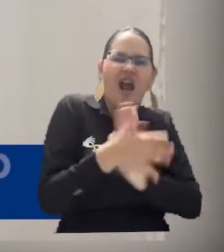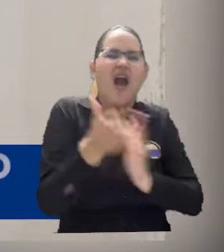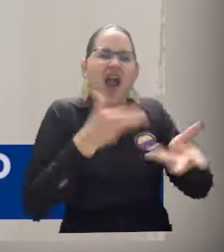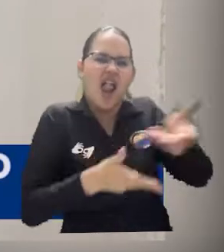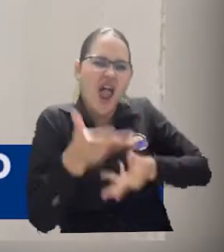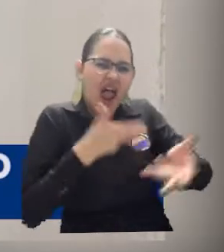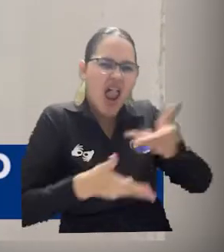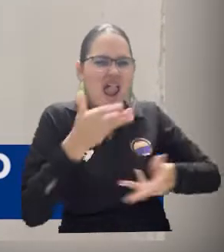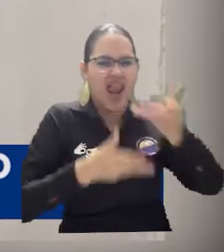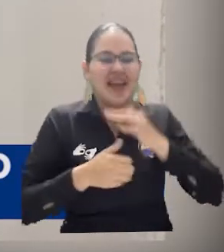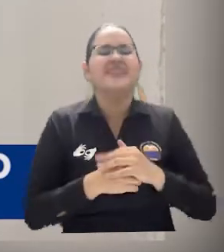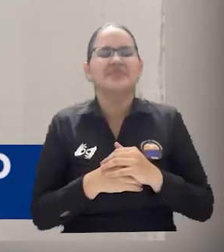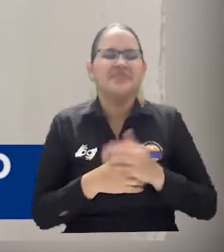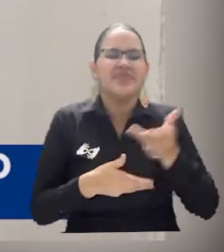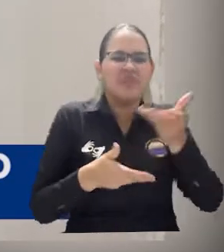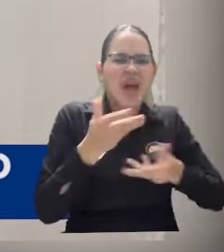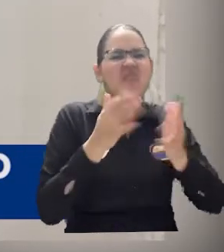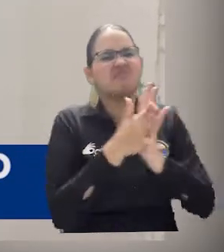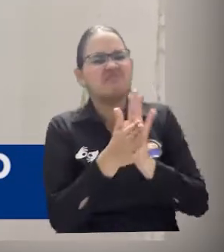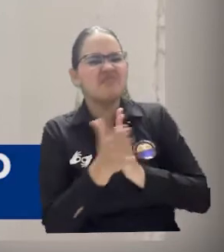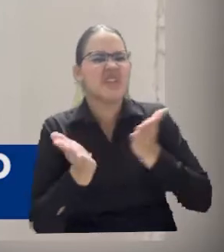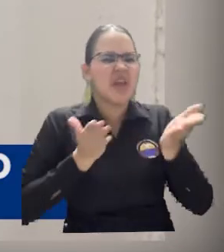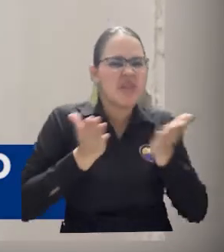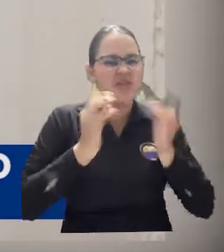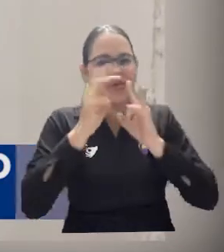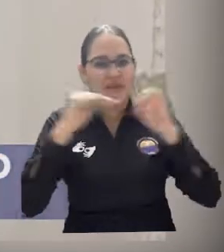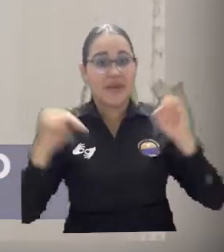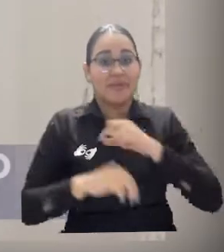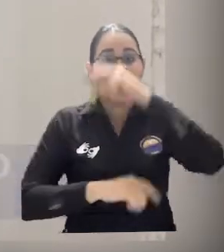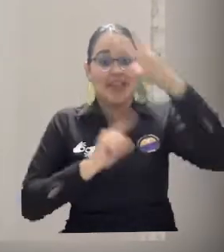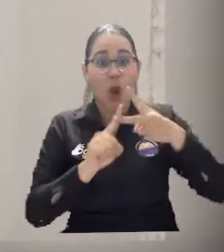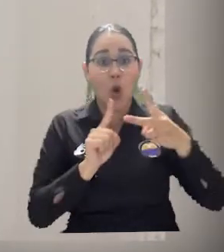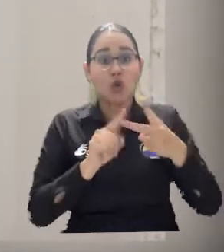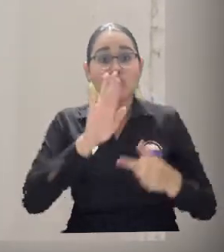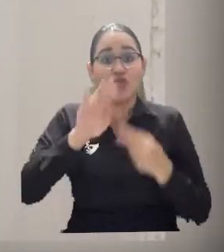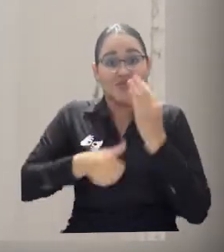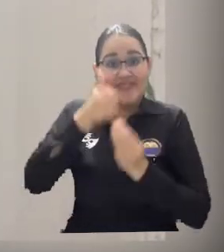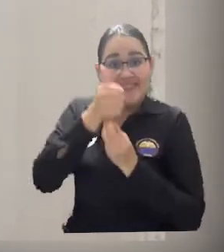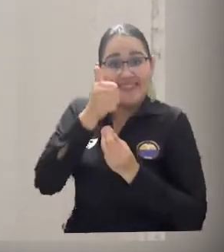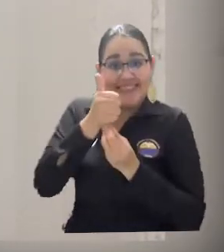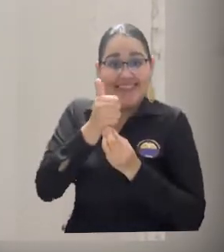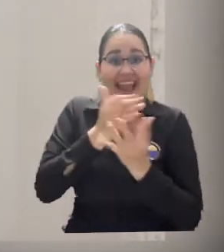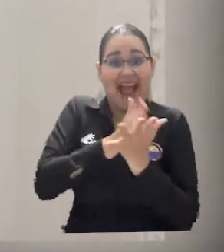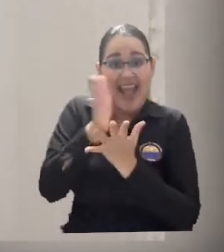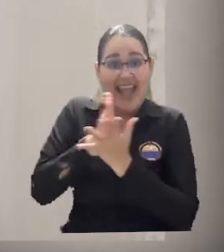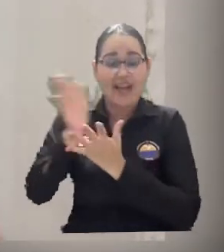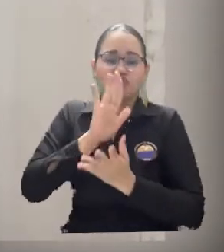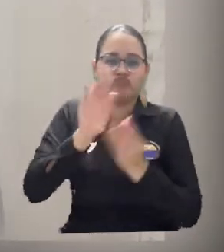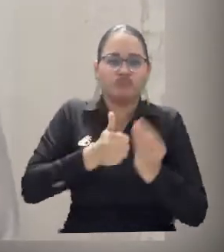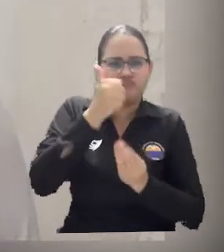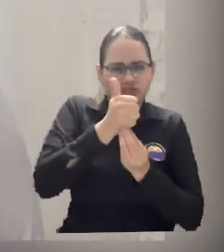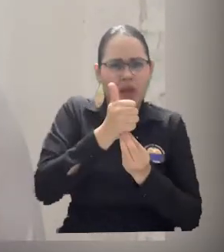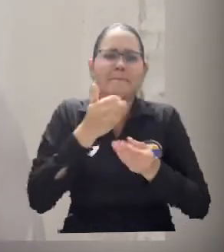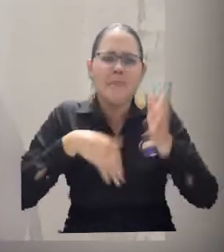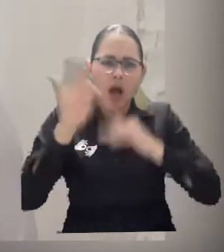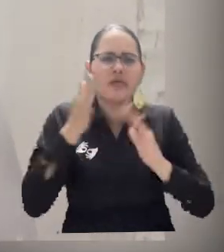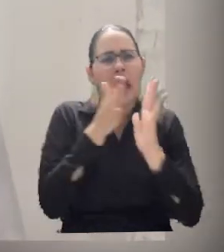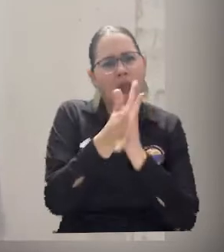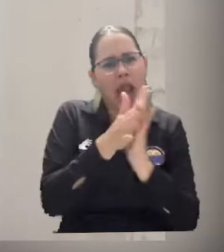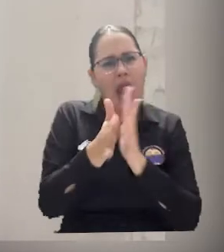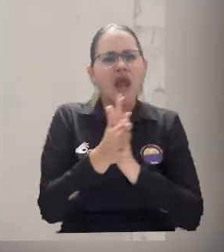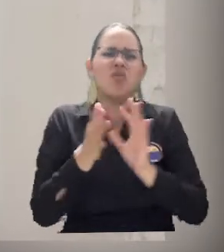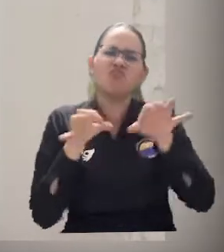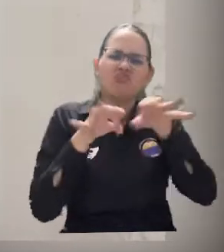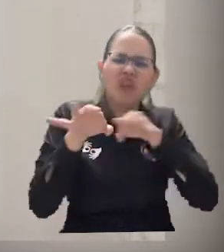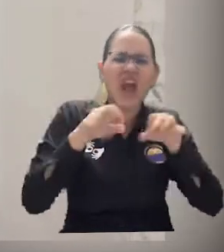estudiantes todos los servicios que tiene la universidad. En un segundo momento es un encuentro con el director de su programa, permitiéndole a los estudiantes que